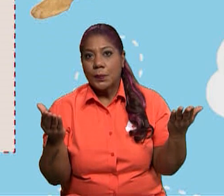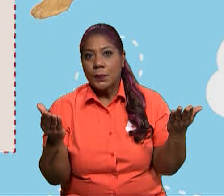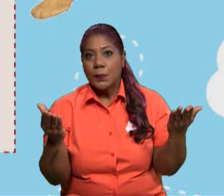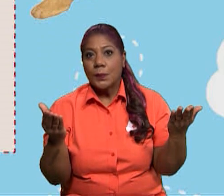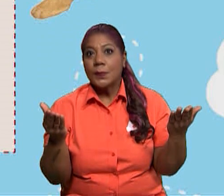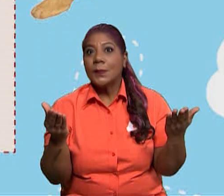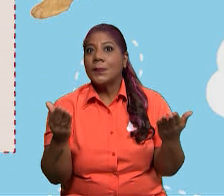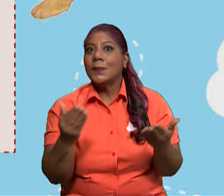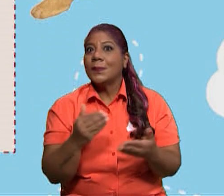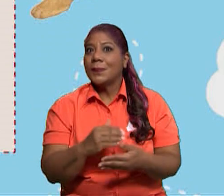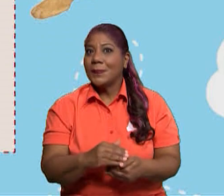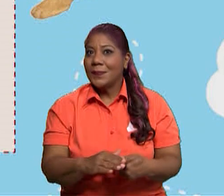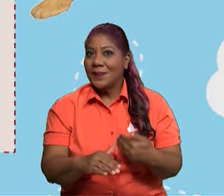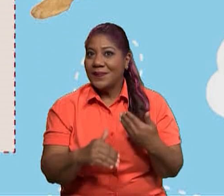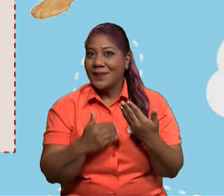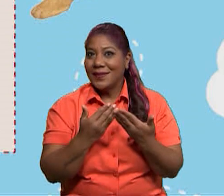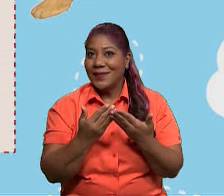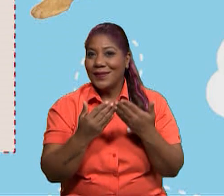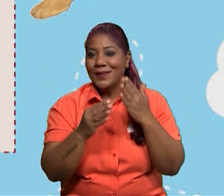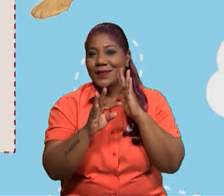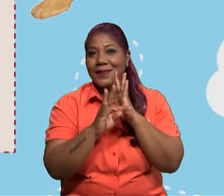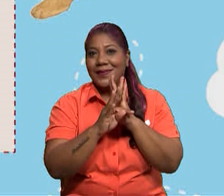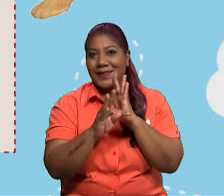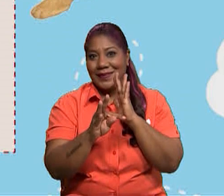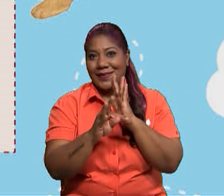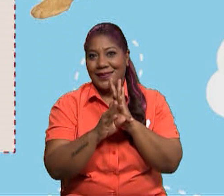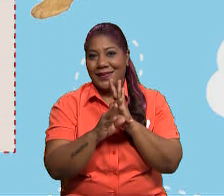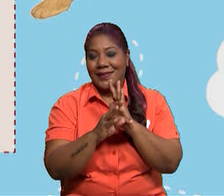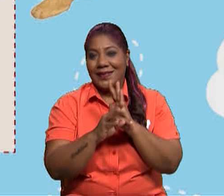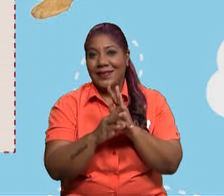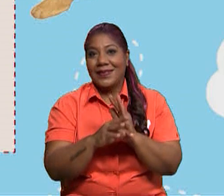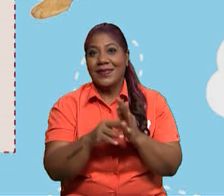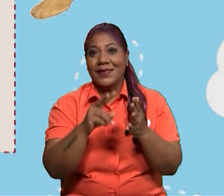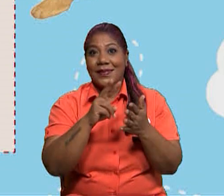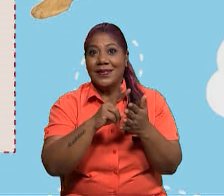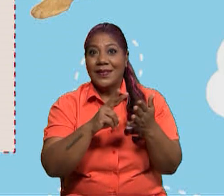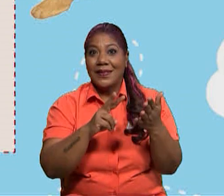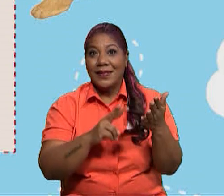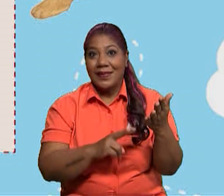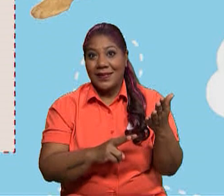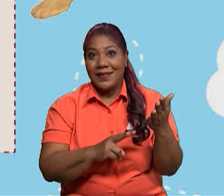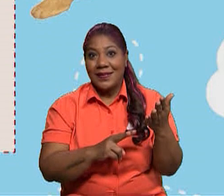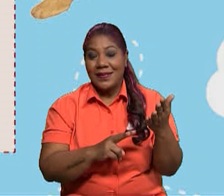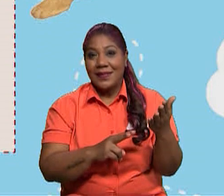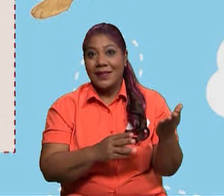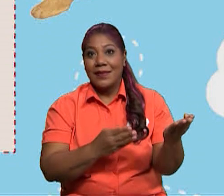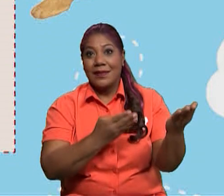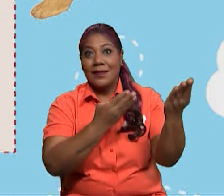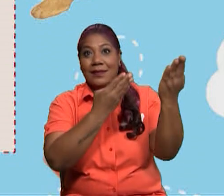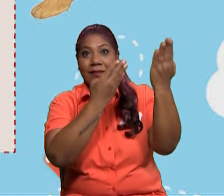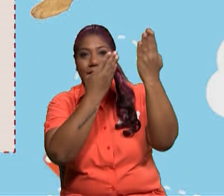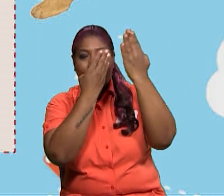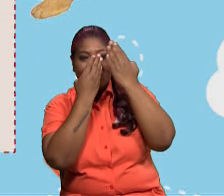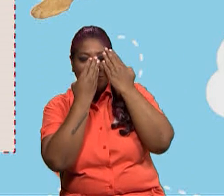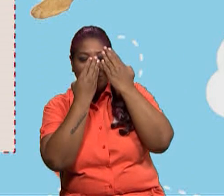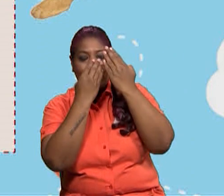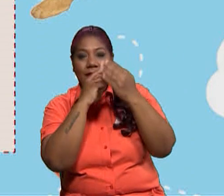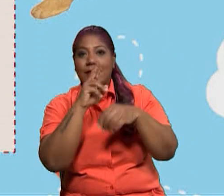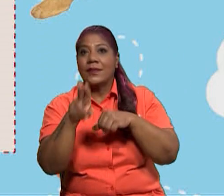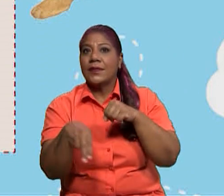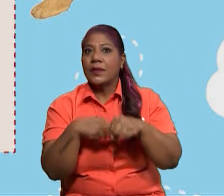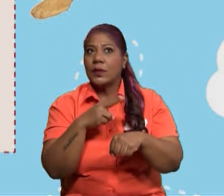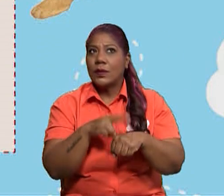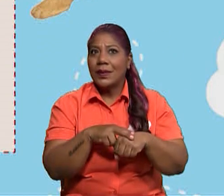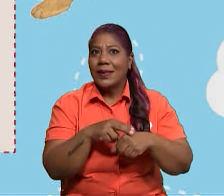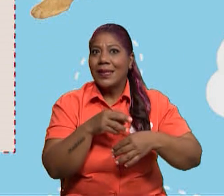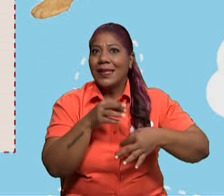de nuestro contenido. Como vieron, en la lectura de los desastres naturales, es un texto que explica